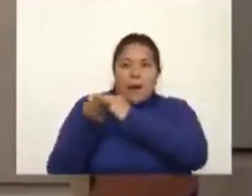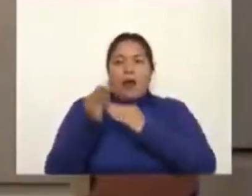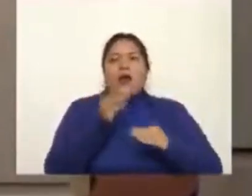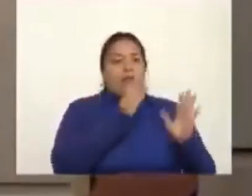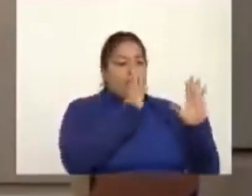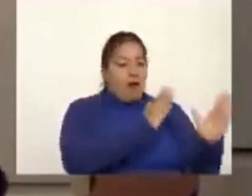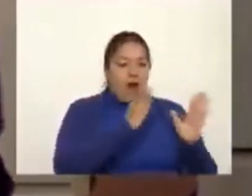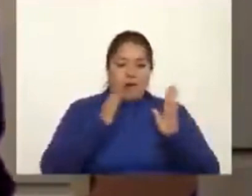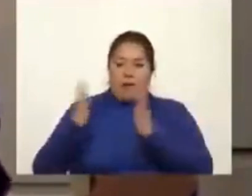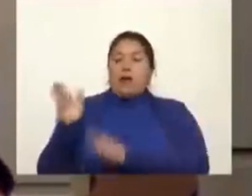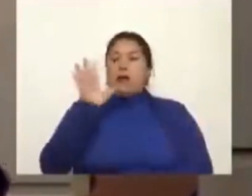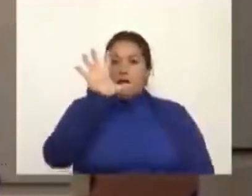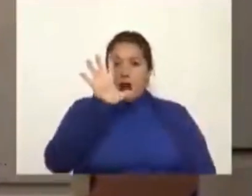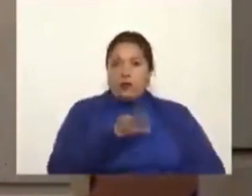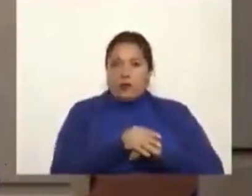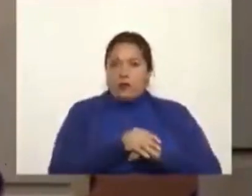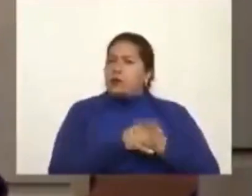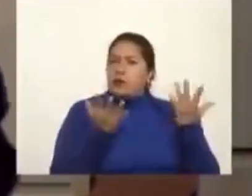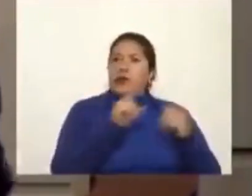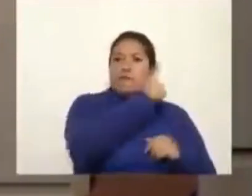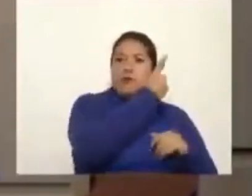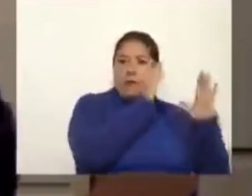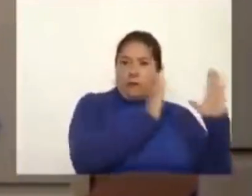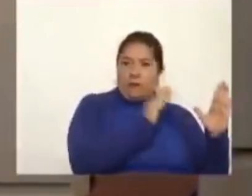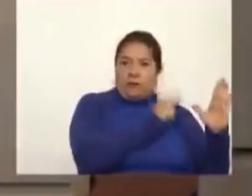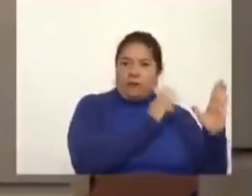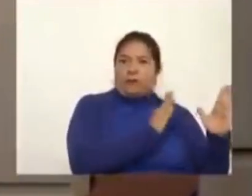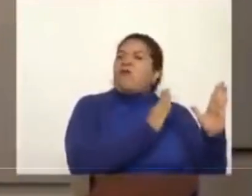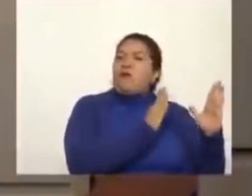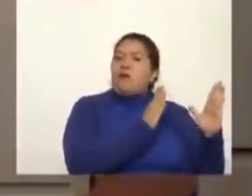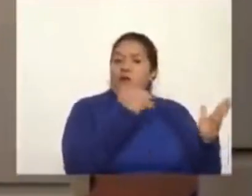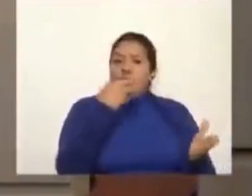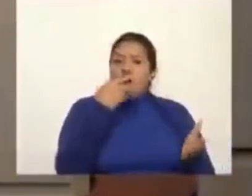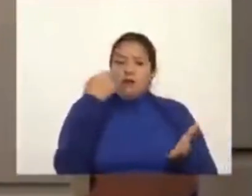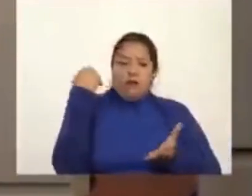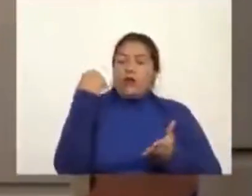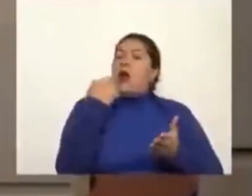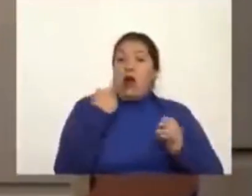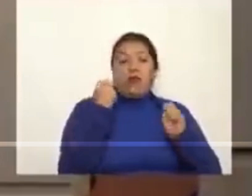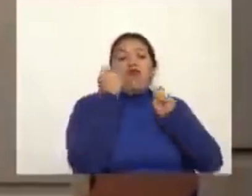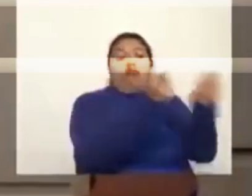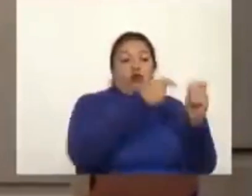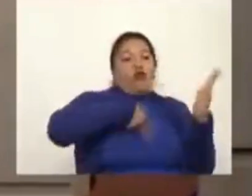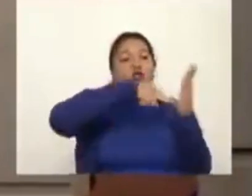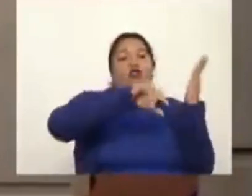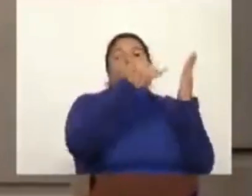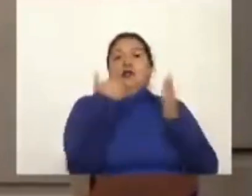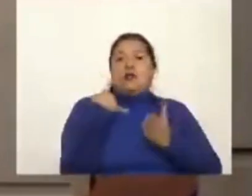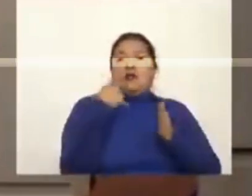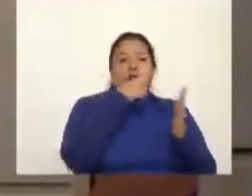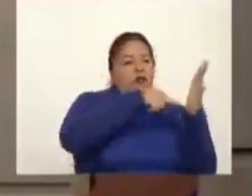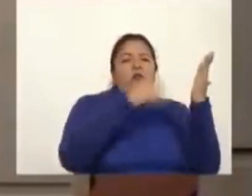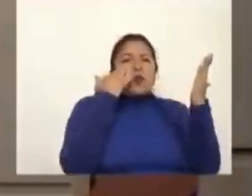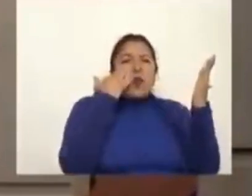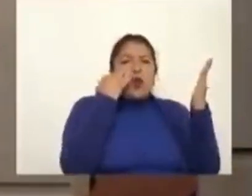episodios. El primer episodio es la adjudicación del contrato. Año